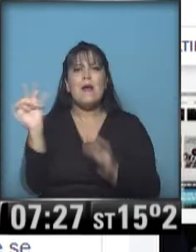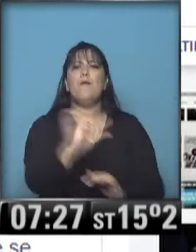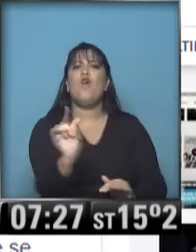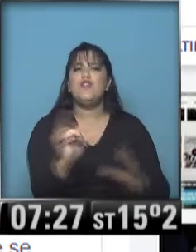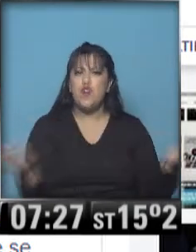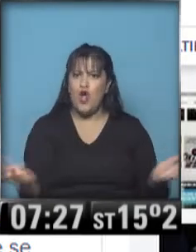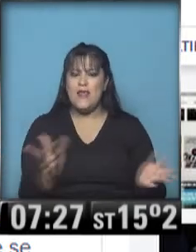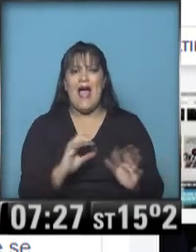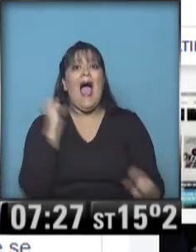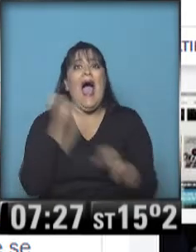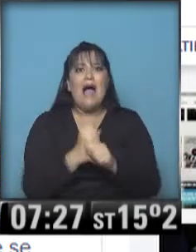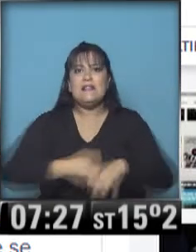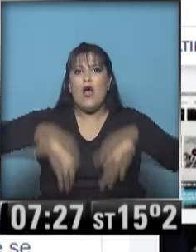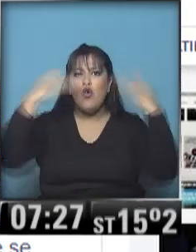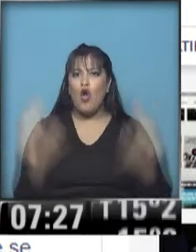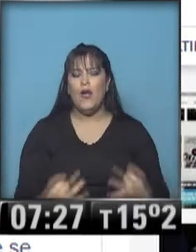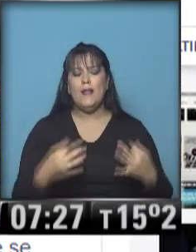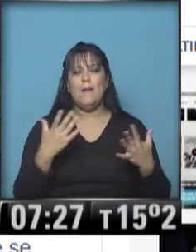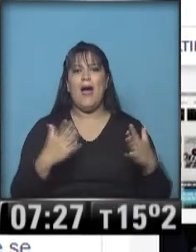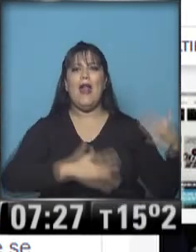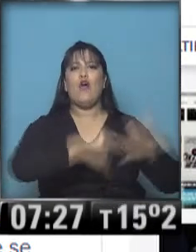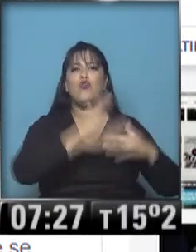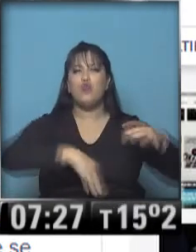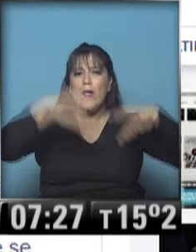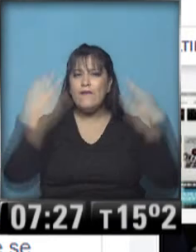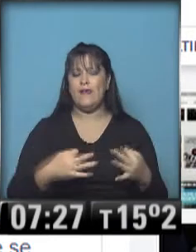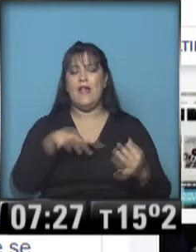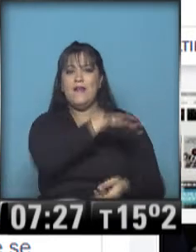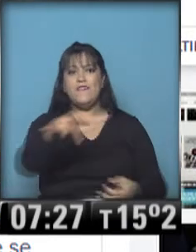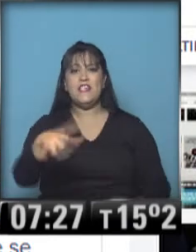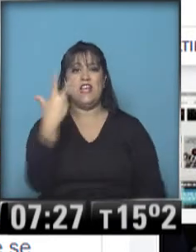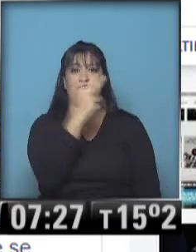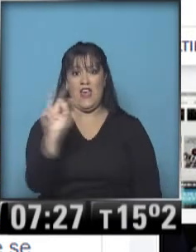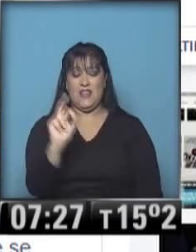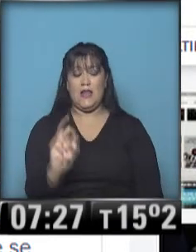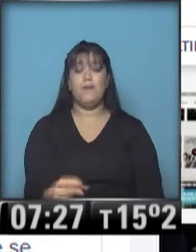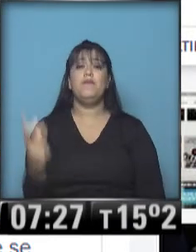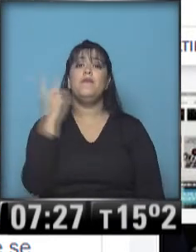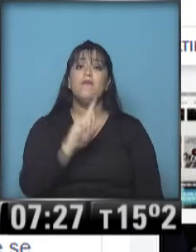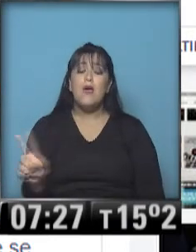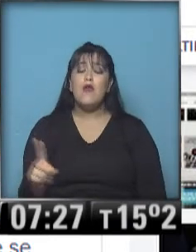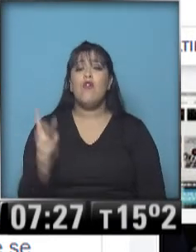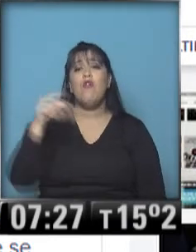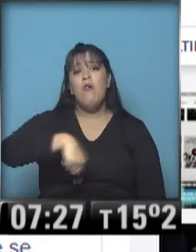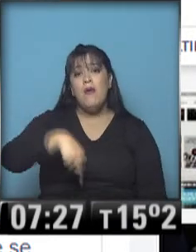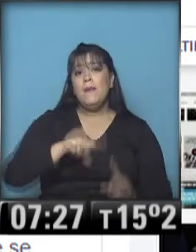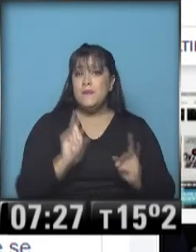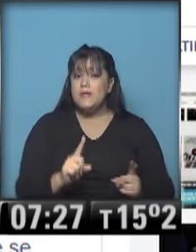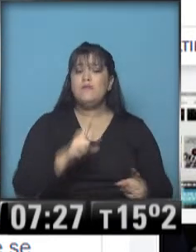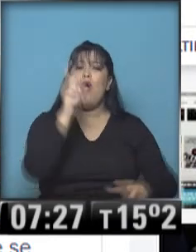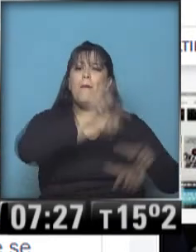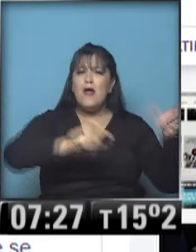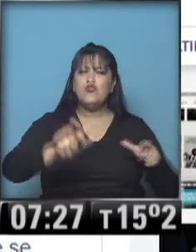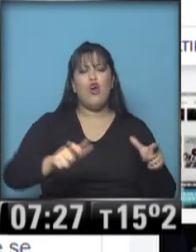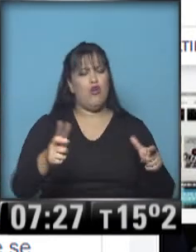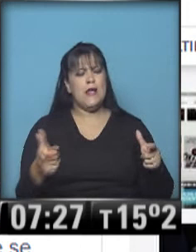hasta que se concrete la urbanización de la Villa 20. Por su parte, en este marco, los vecinos cuestionaron